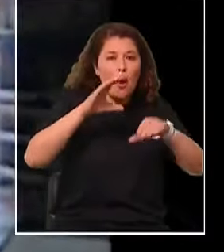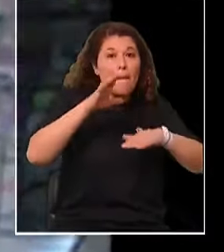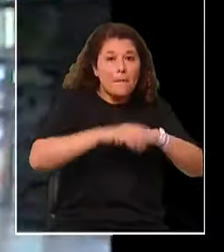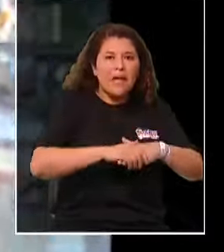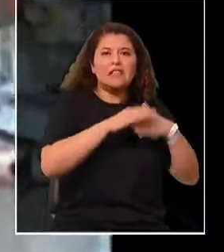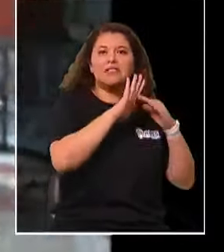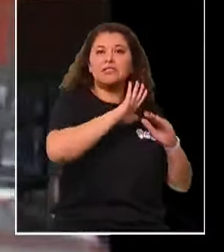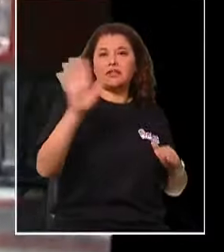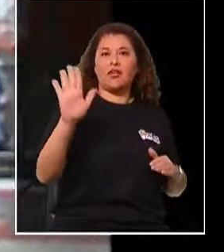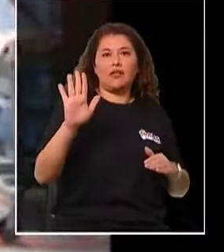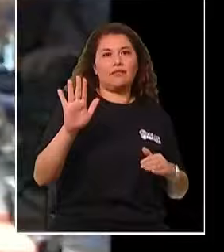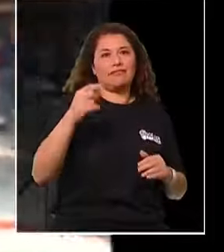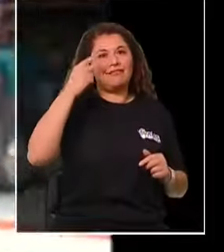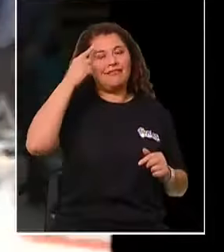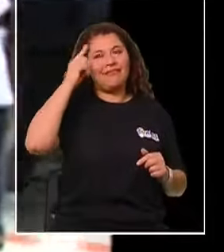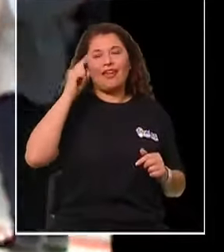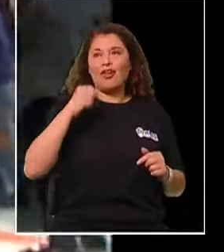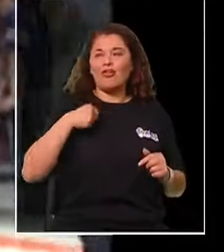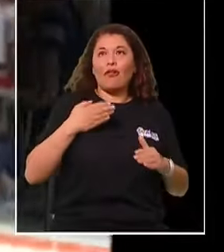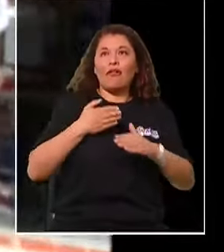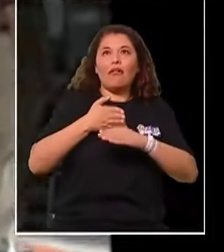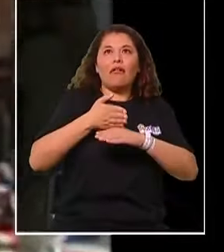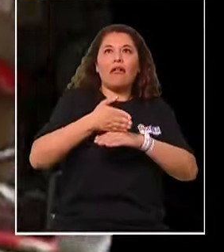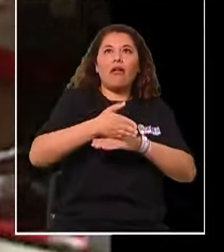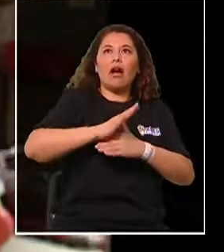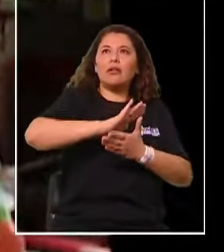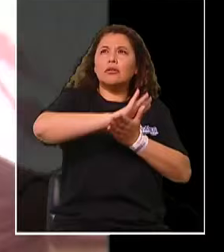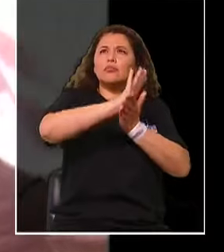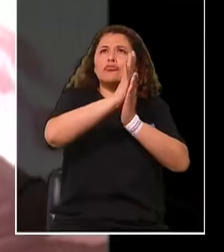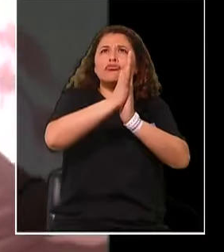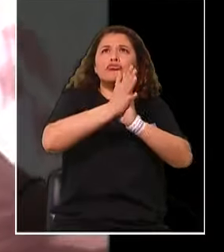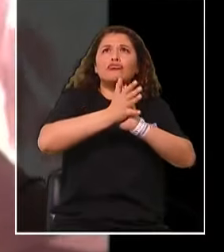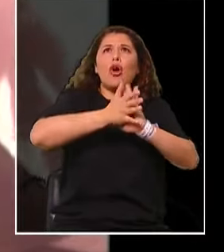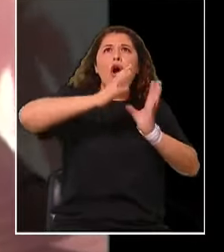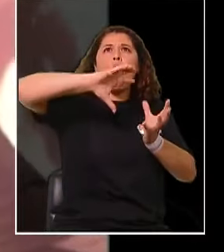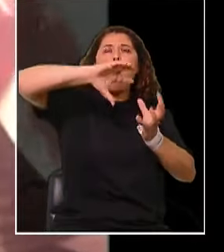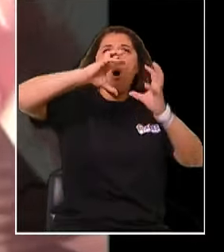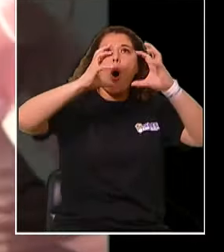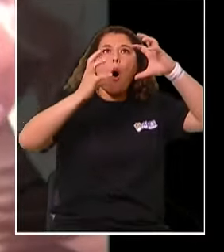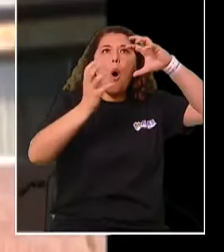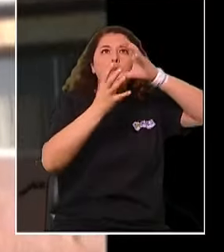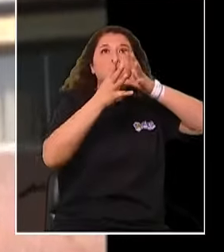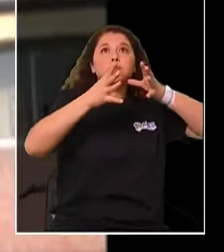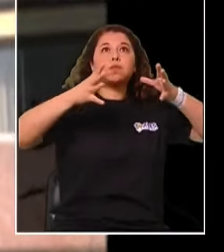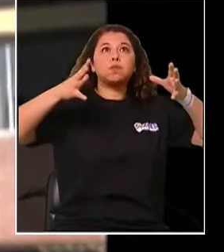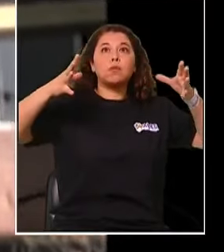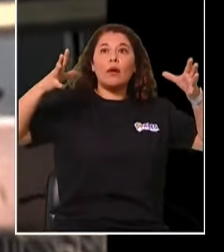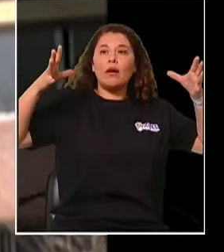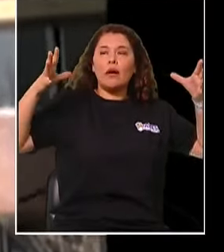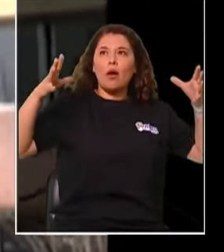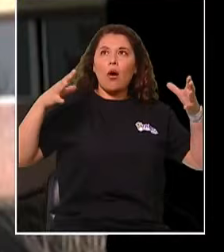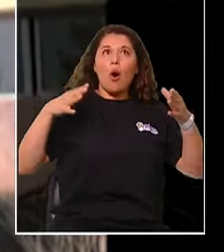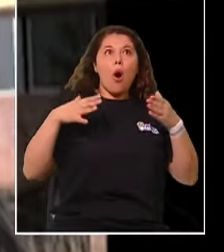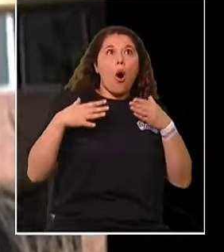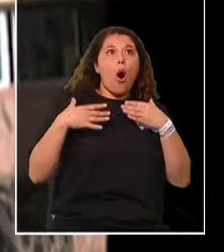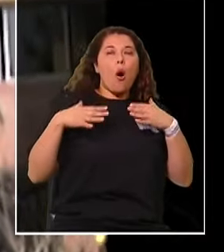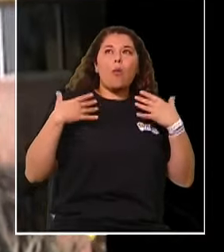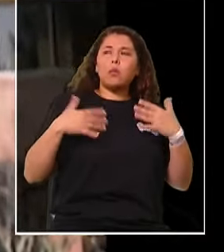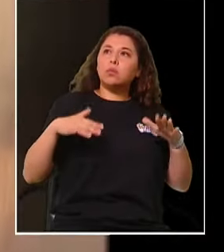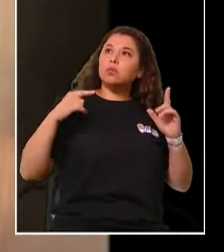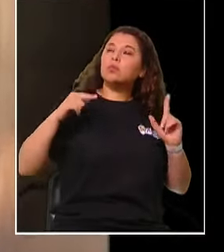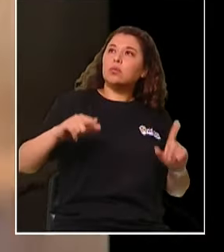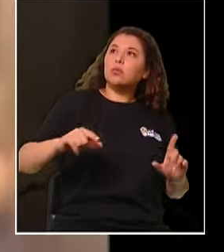Lógicamente, pues cuando entré me di cuenta que era todo un mundo mucho más amplio de lo que uno había por televisión. Wow, este es la Teletón.